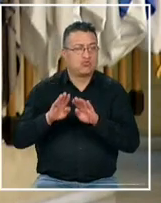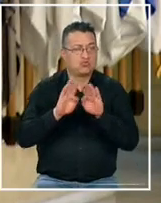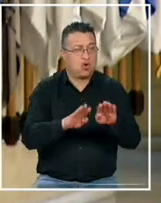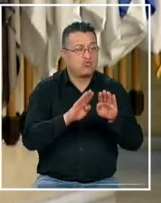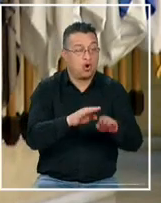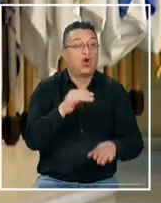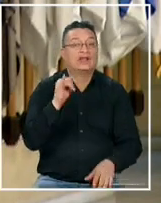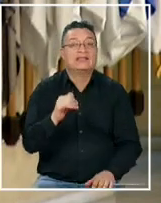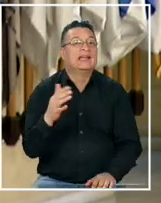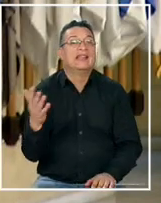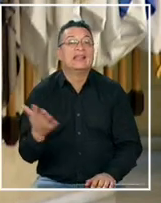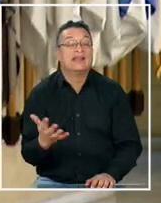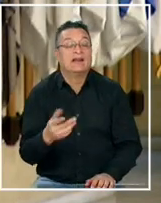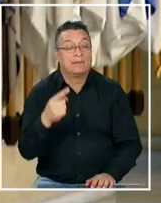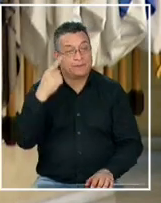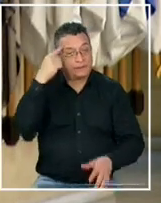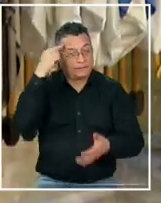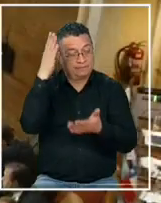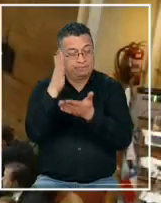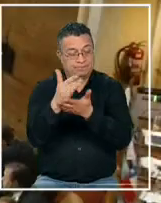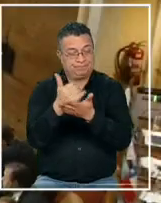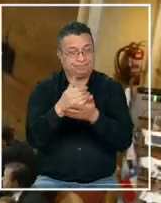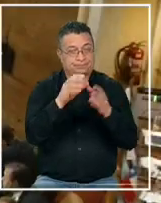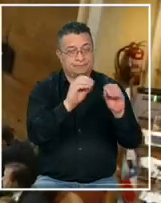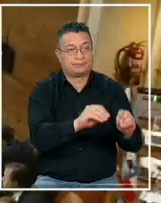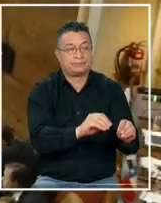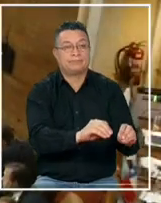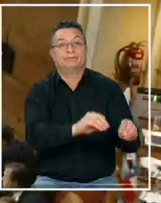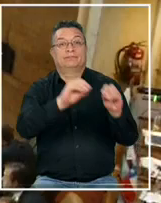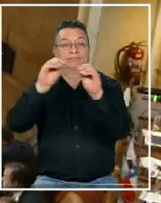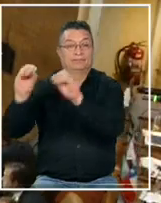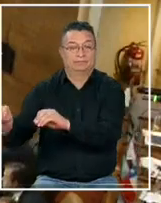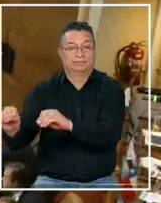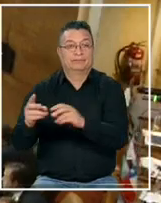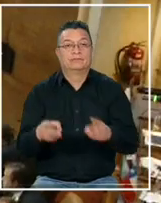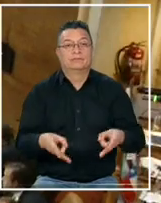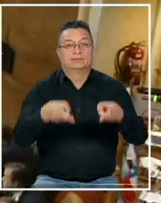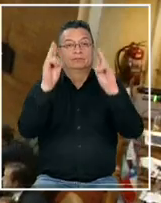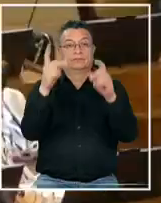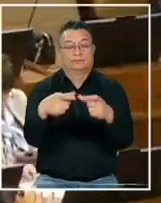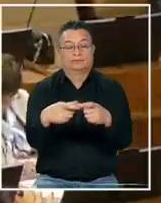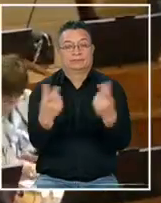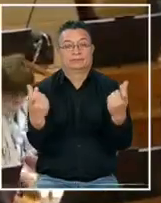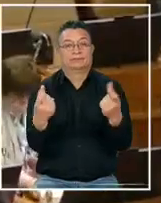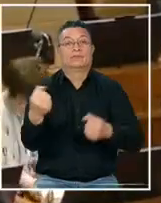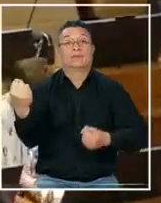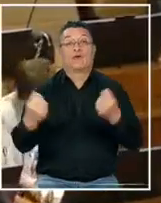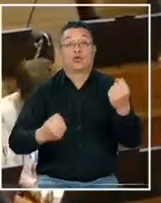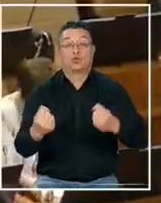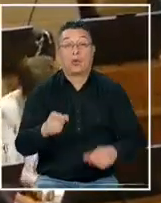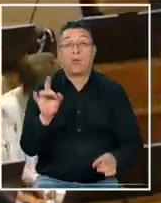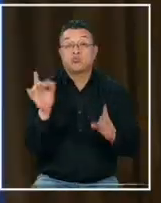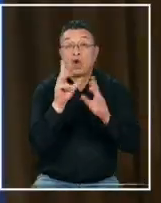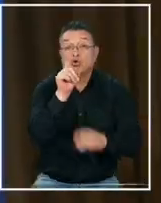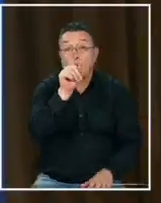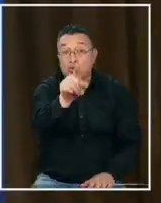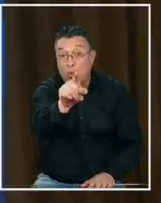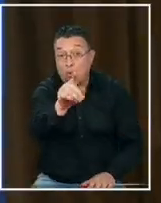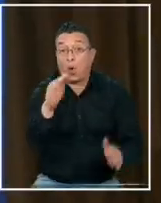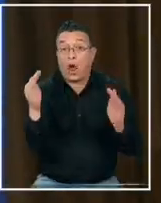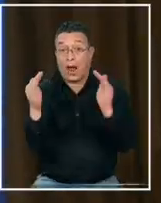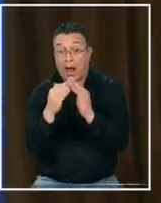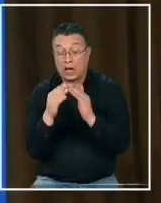parlamentarios fue en la idea de extender, de prorrogar la vigencia de las licencias de conducir. Usted que quizás en su